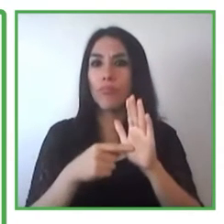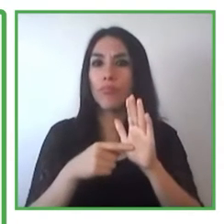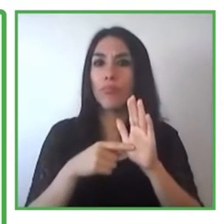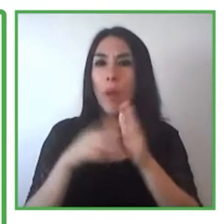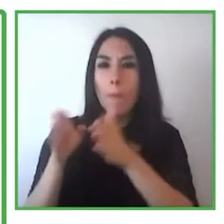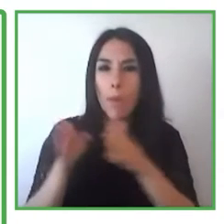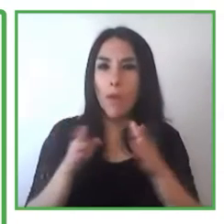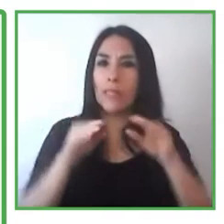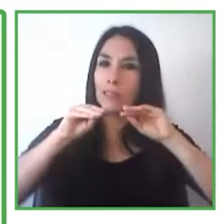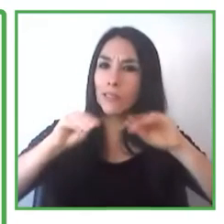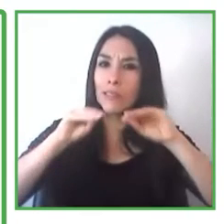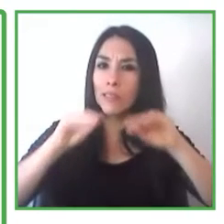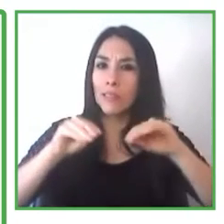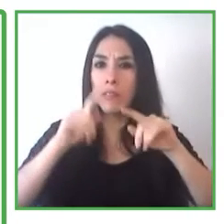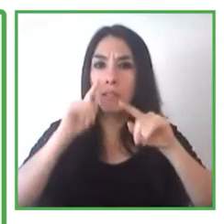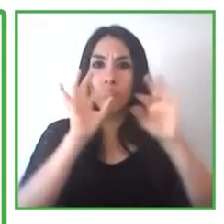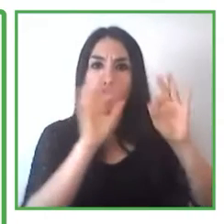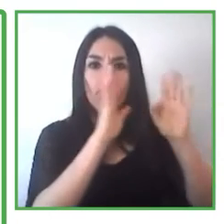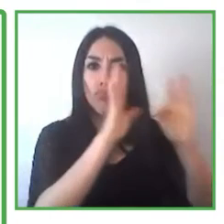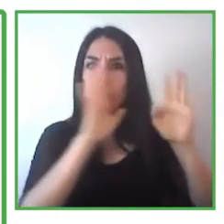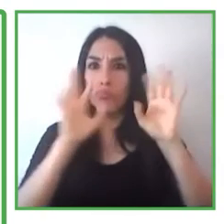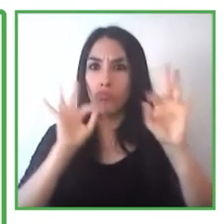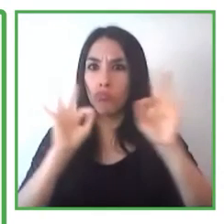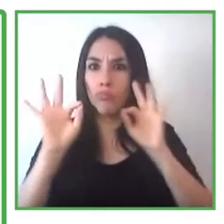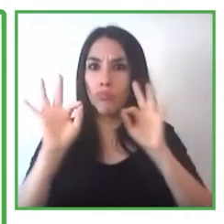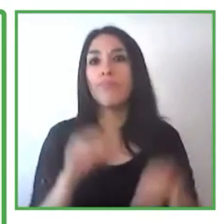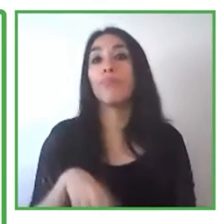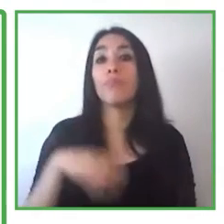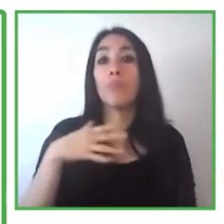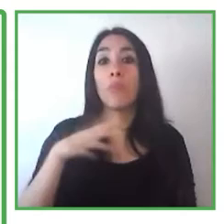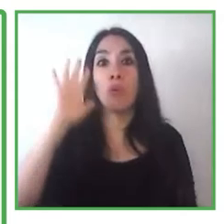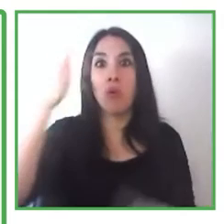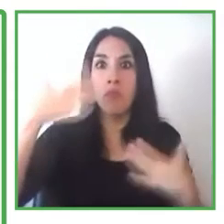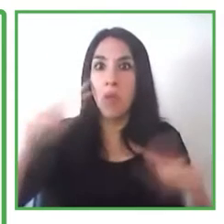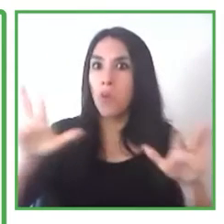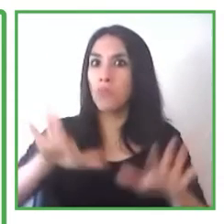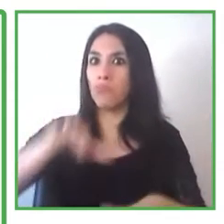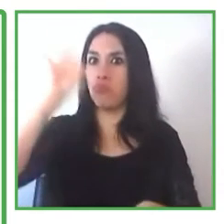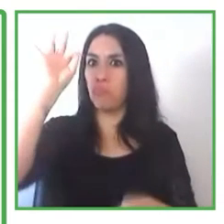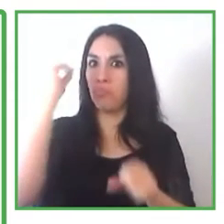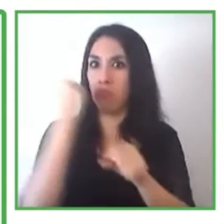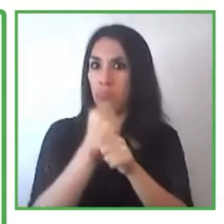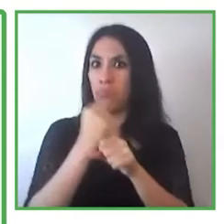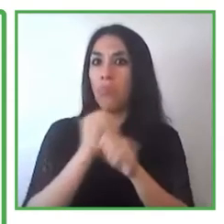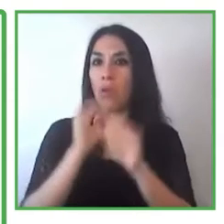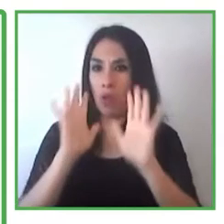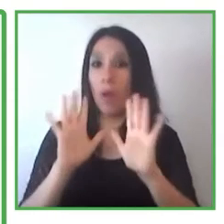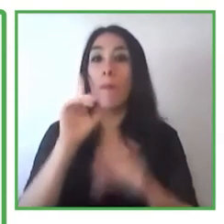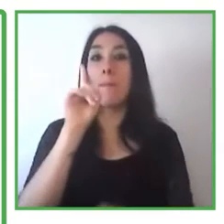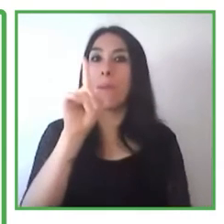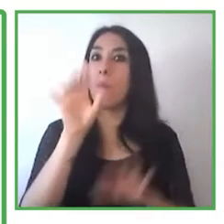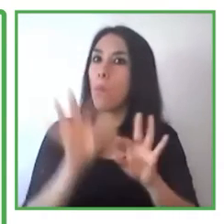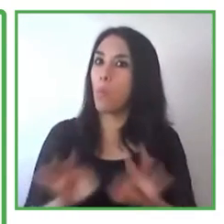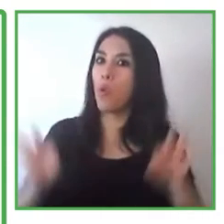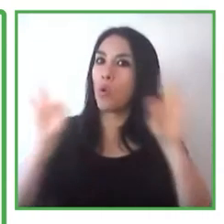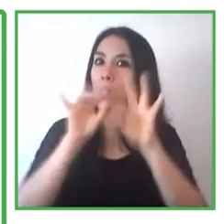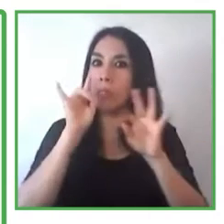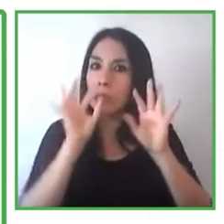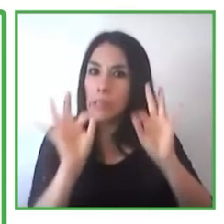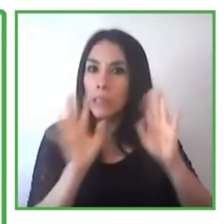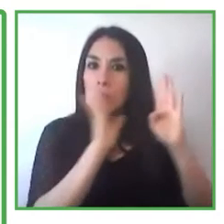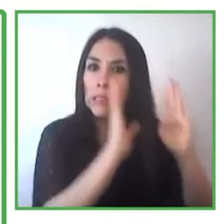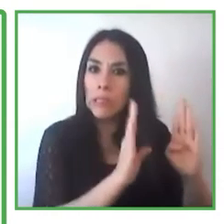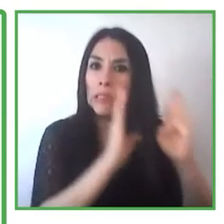precisamente que tiene el programa Empleate. Es un programa que va paso a paso de acuerdo a esos requerimientos y de